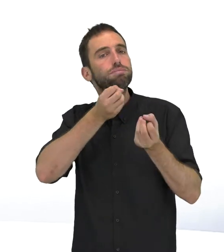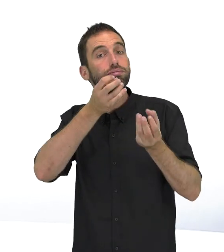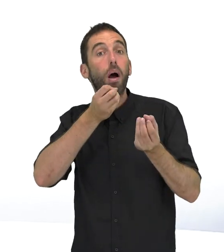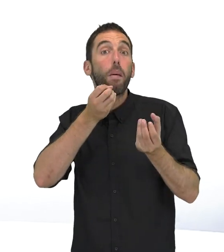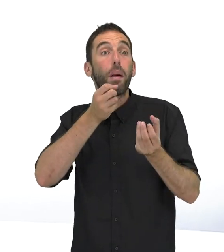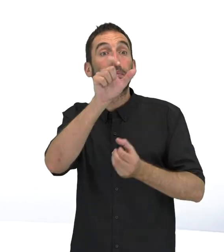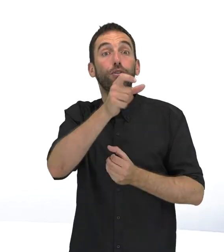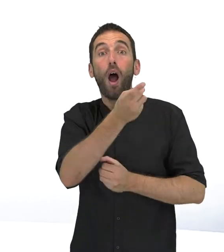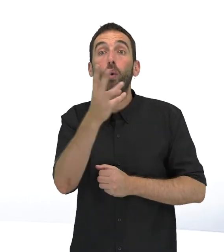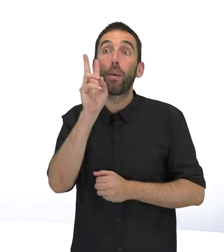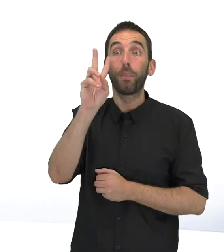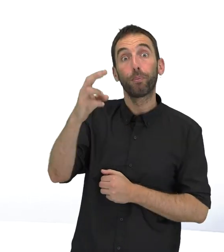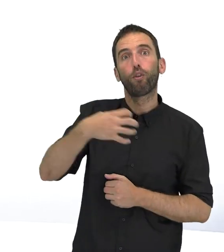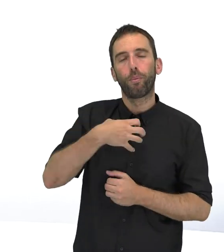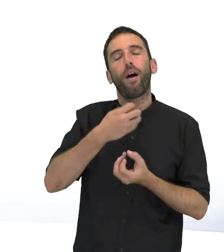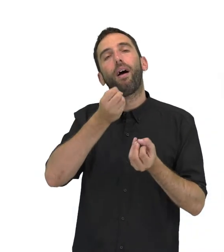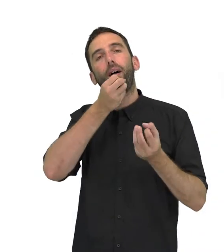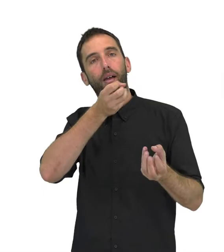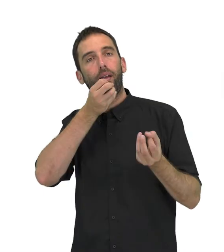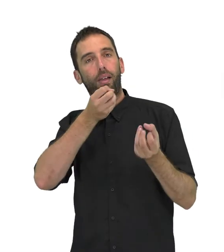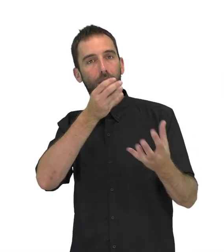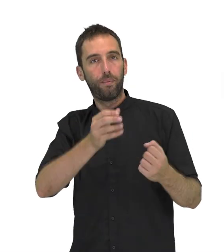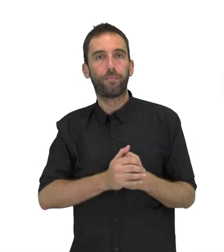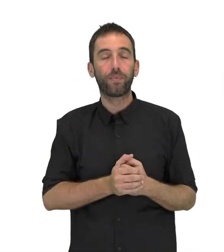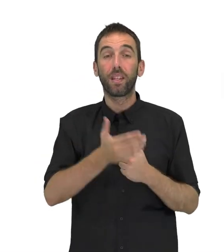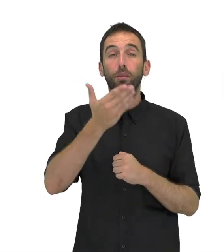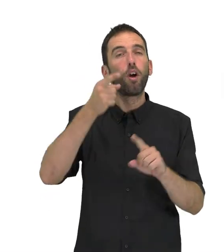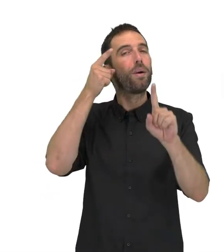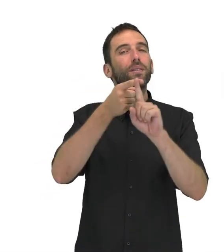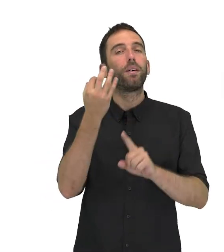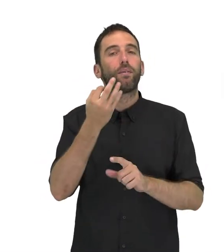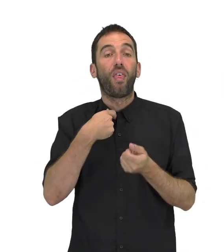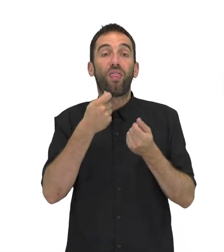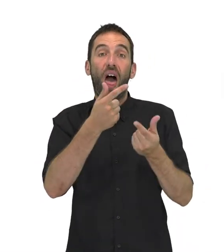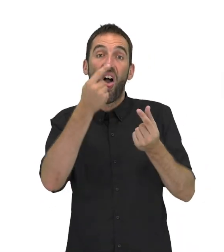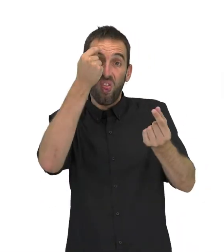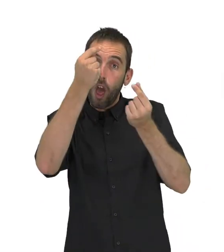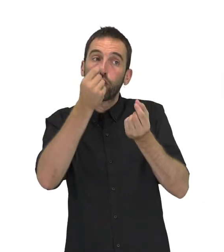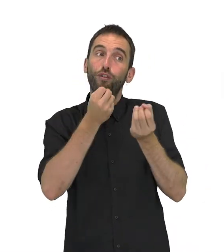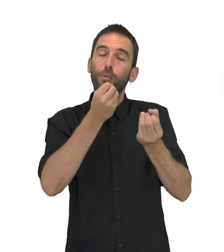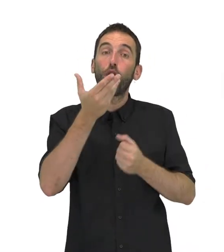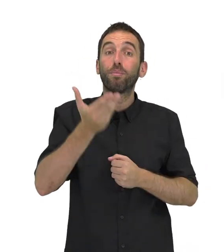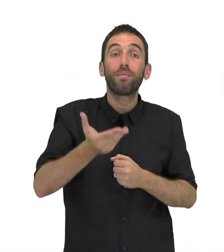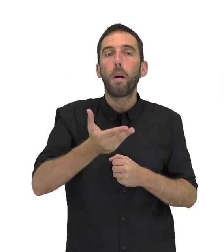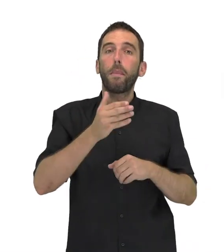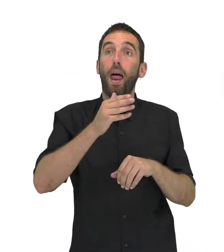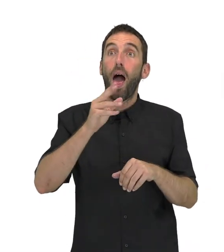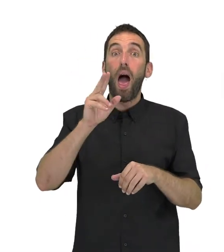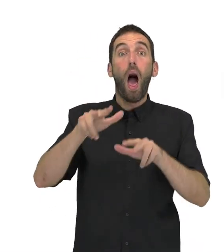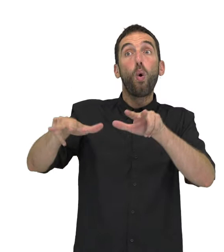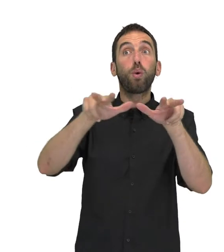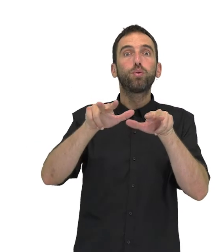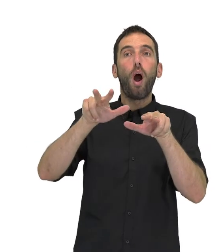o explica para quien no puede verla. Su finalidad es aportar los datos necesarios para que la obra audiovisual se